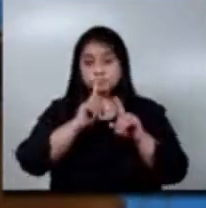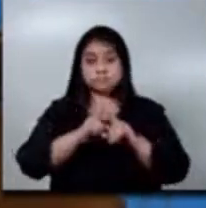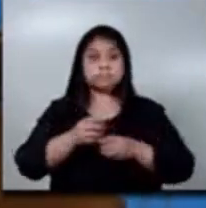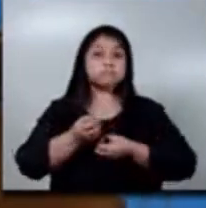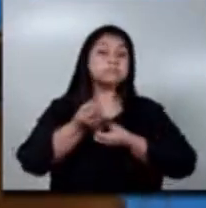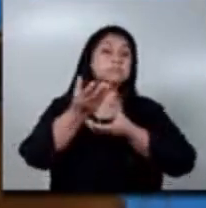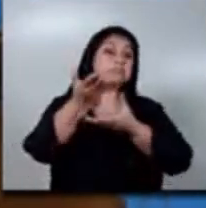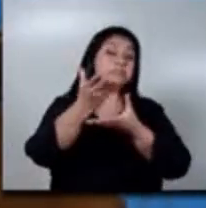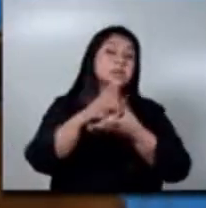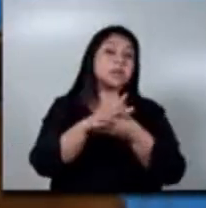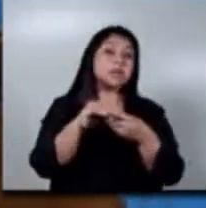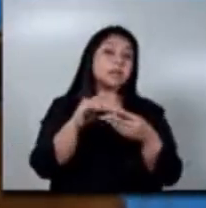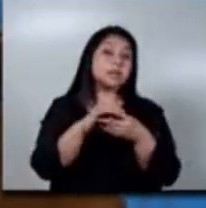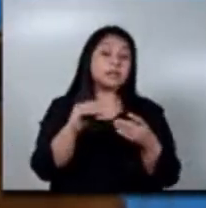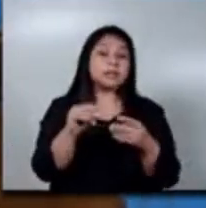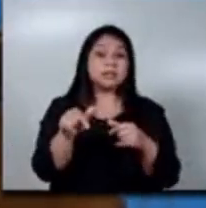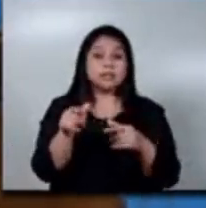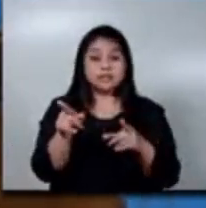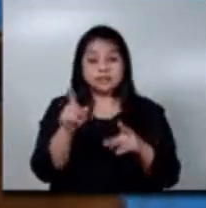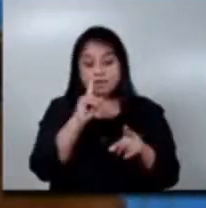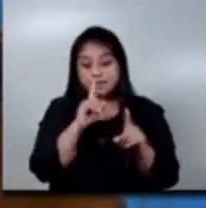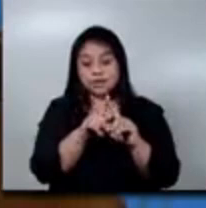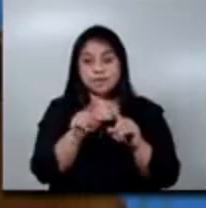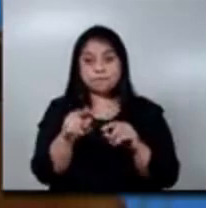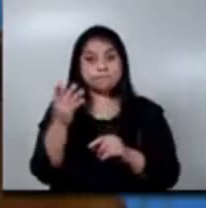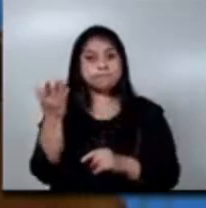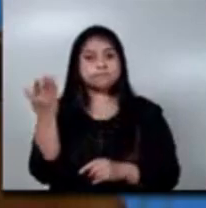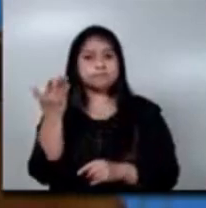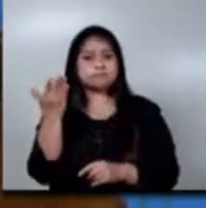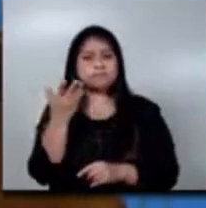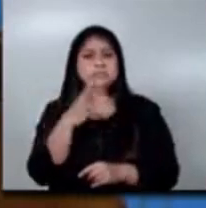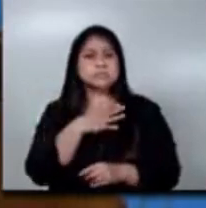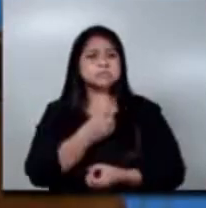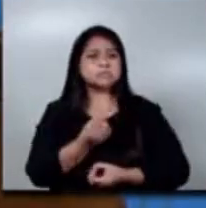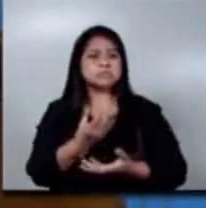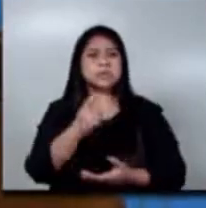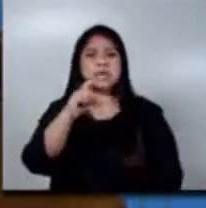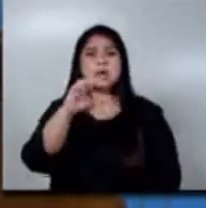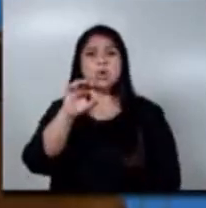compartir que a través de la capacitación que se da a las comadronas,